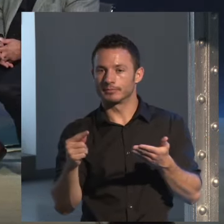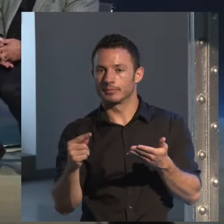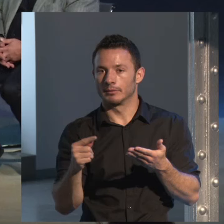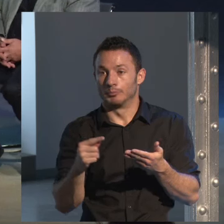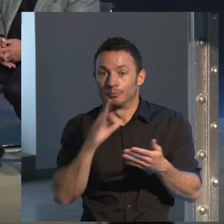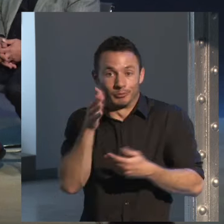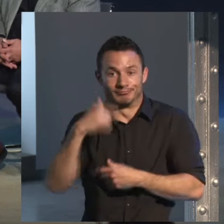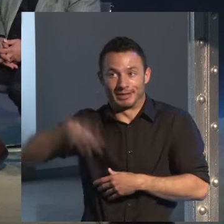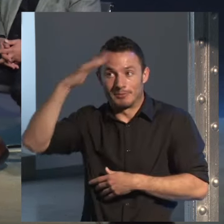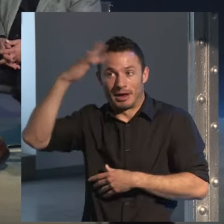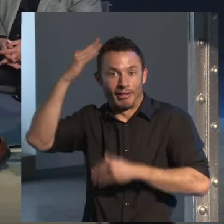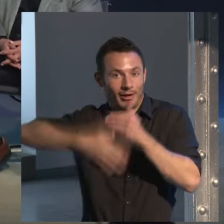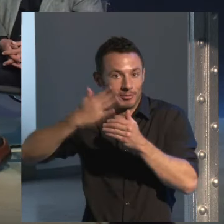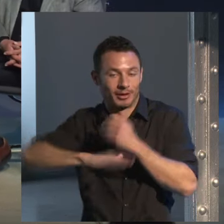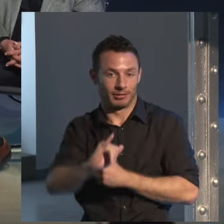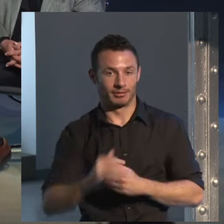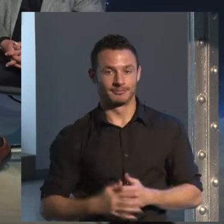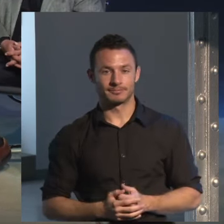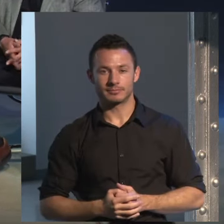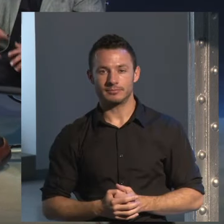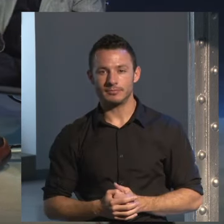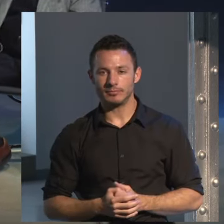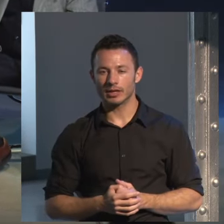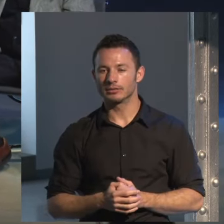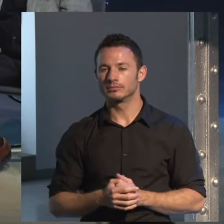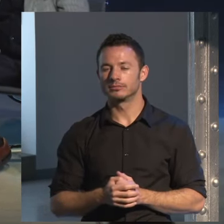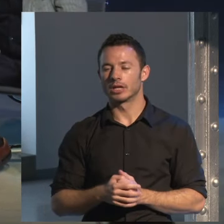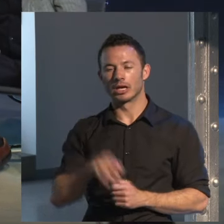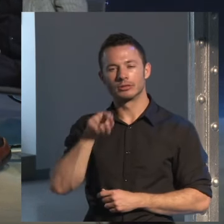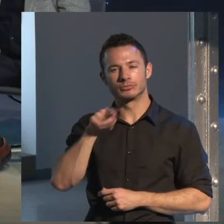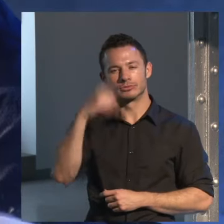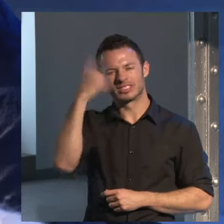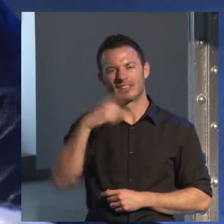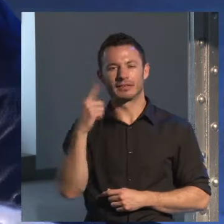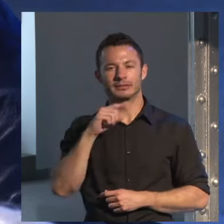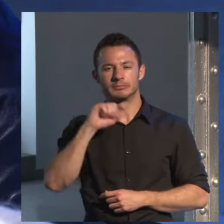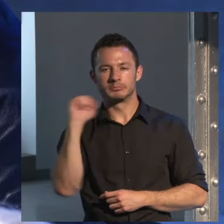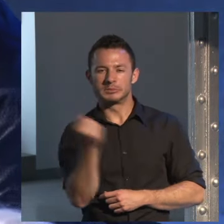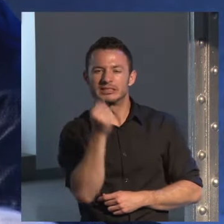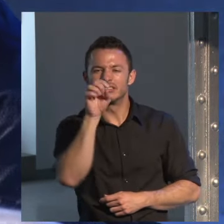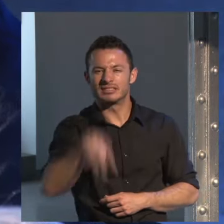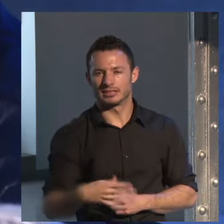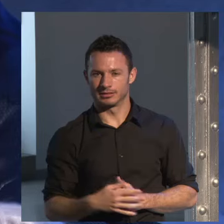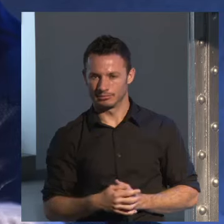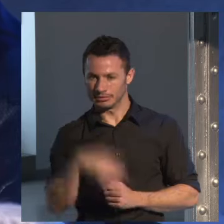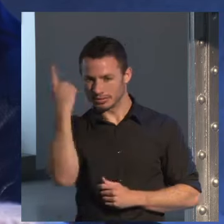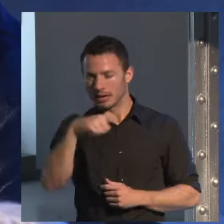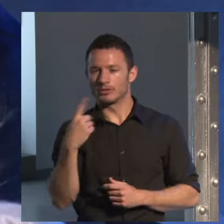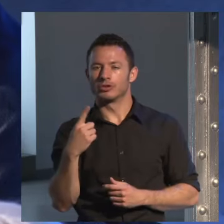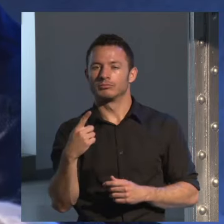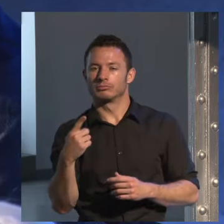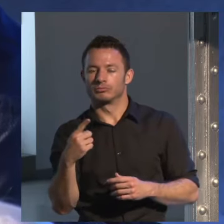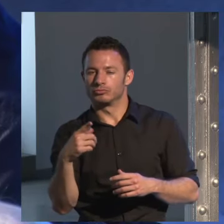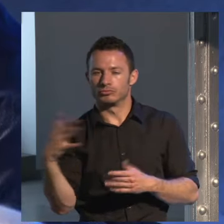falta de imaginación que tengo. Y tú, ¿sabes quién ha matado a quién en tus novelas? ¿O también llegas así o lo tienes todo